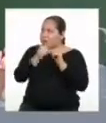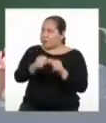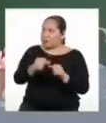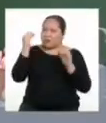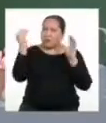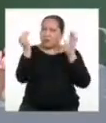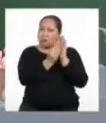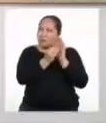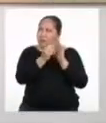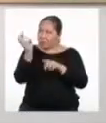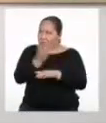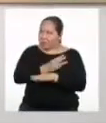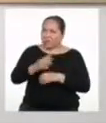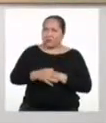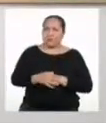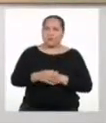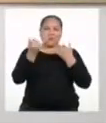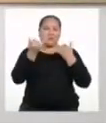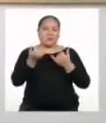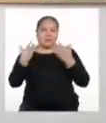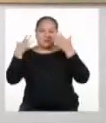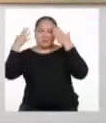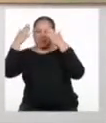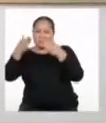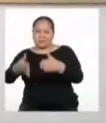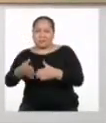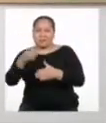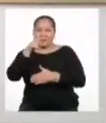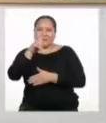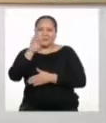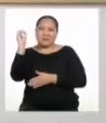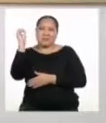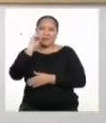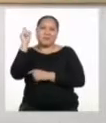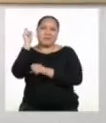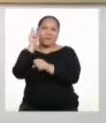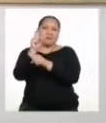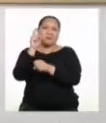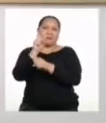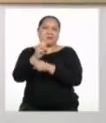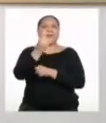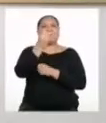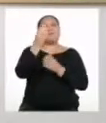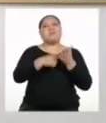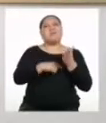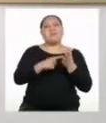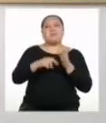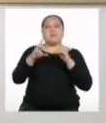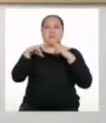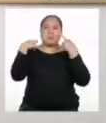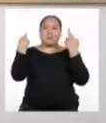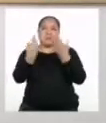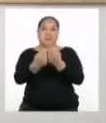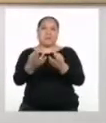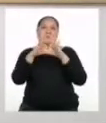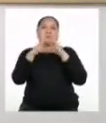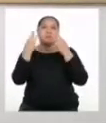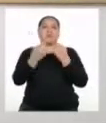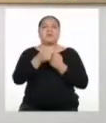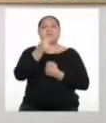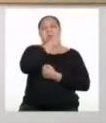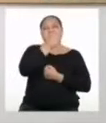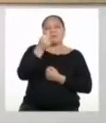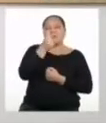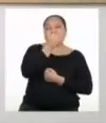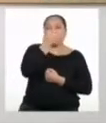dedicándose a la música? Ahora estoy dedicándome 100% a la docencia. A veces en las reuniones familiares canto algunas